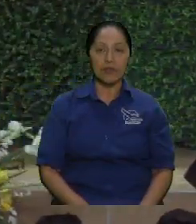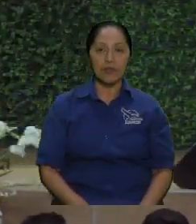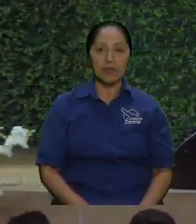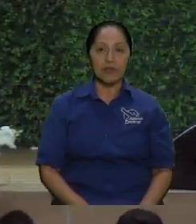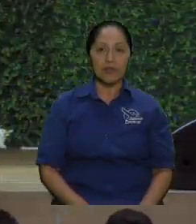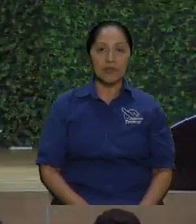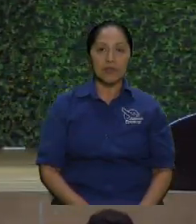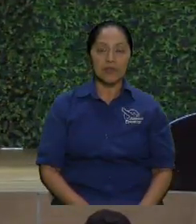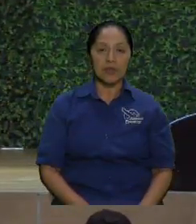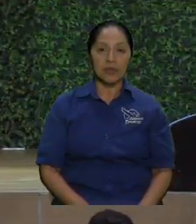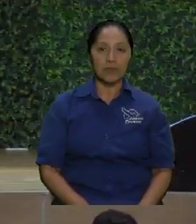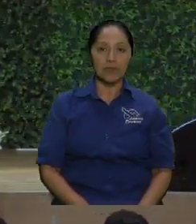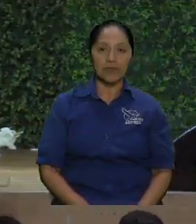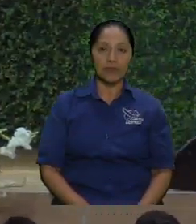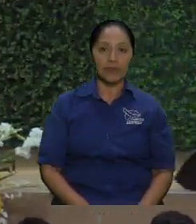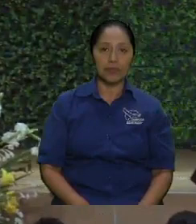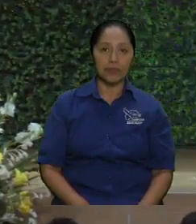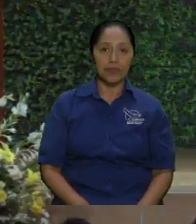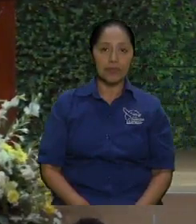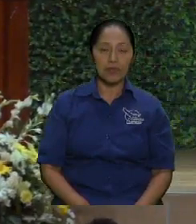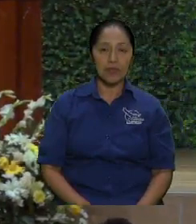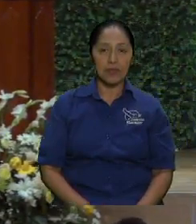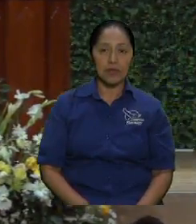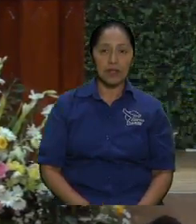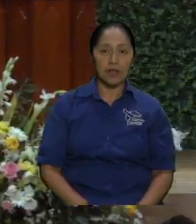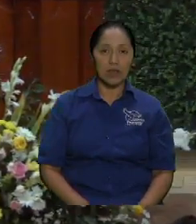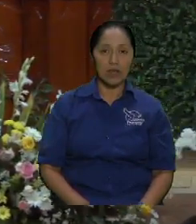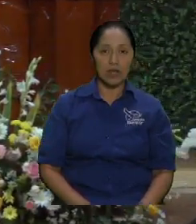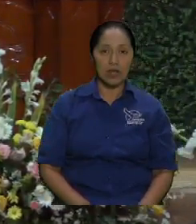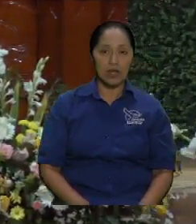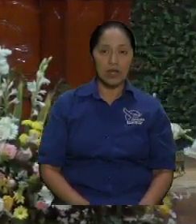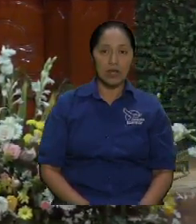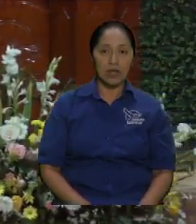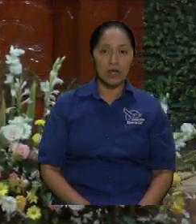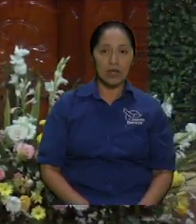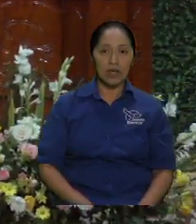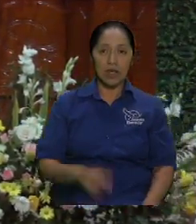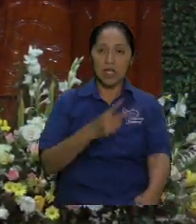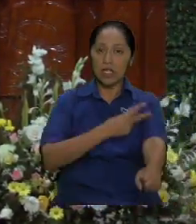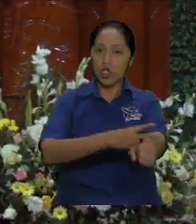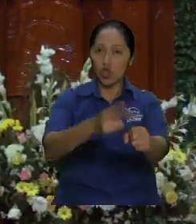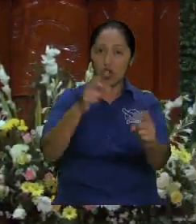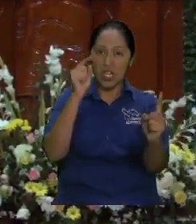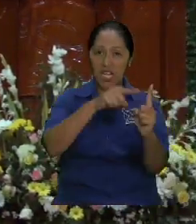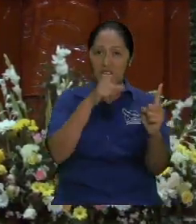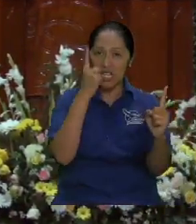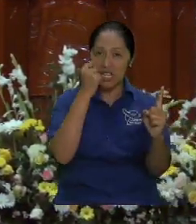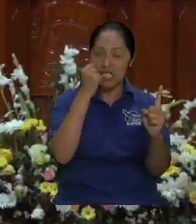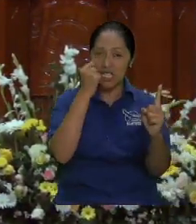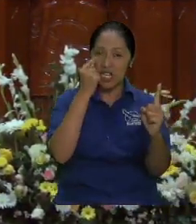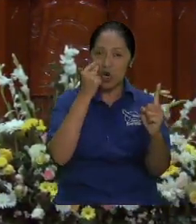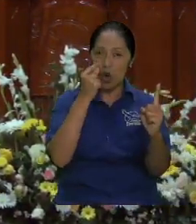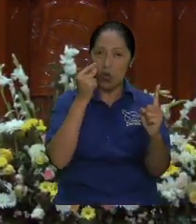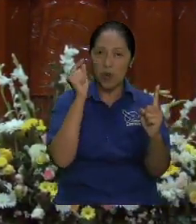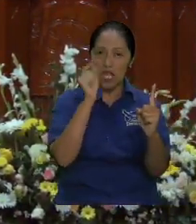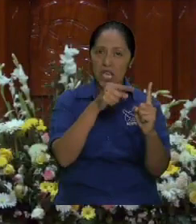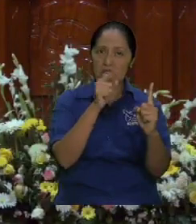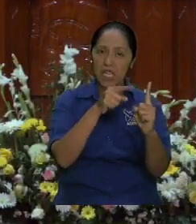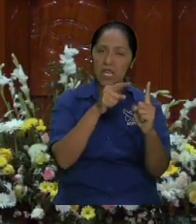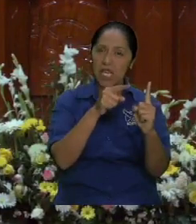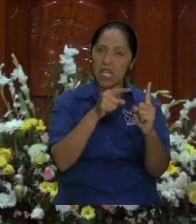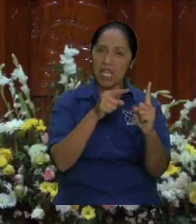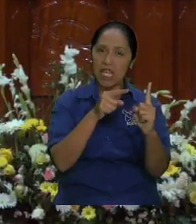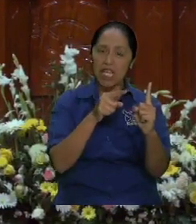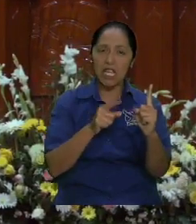Sí, le puede pasar lo que le pasó a aquel tipo que ya no aguantaba vivir con su esposa y entonces ya no hallaba cómo